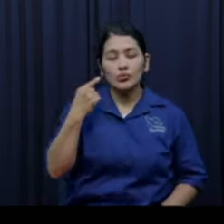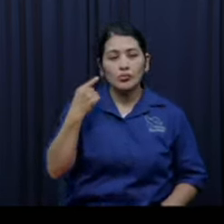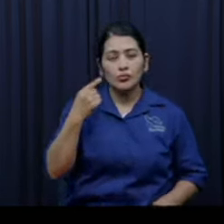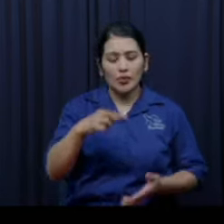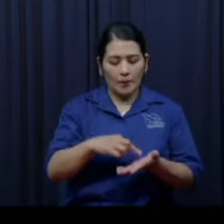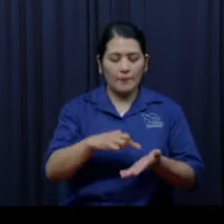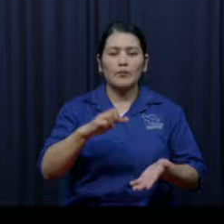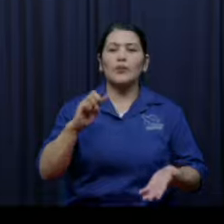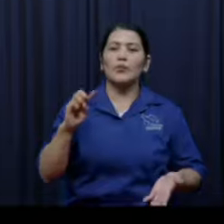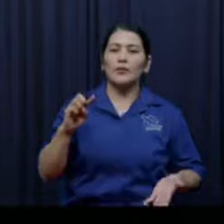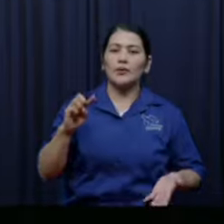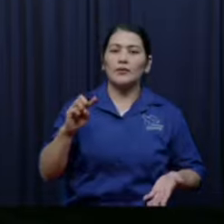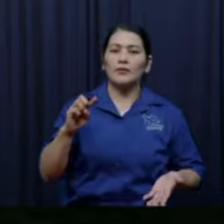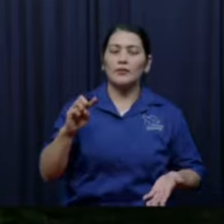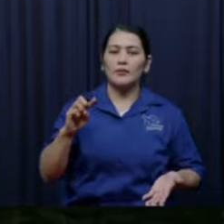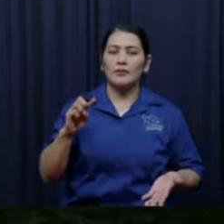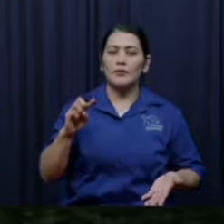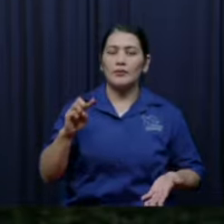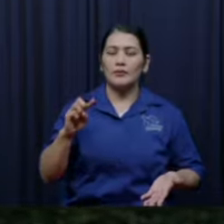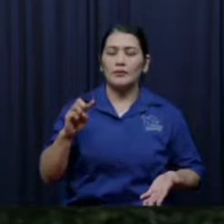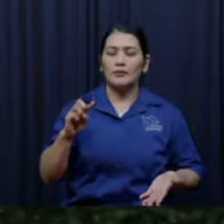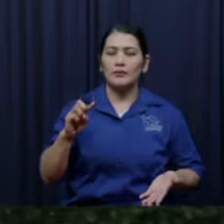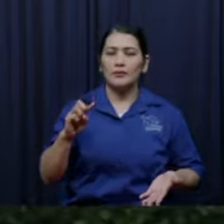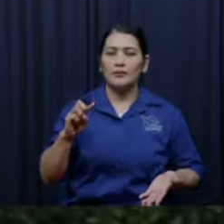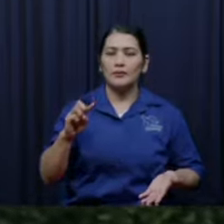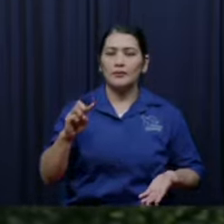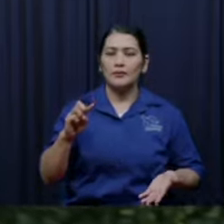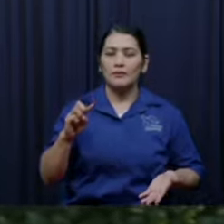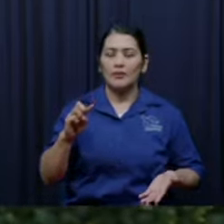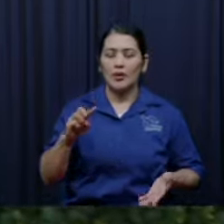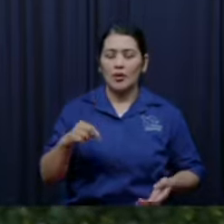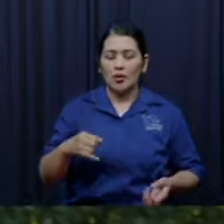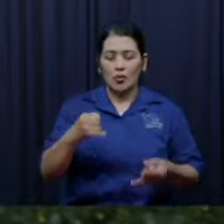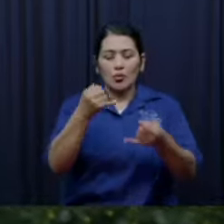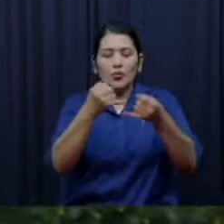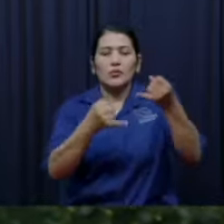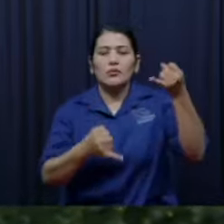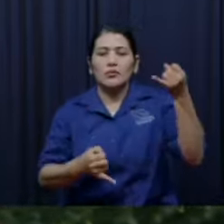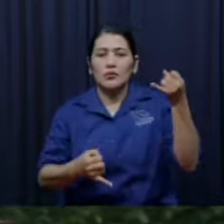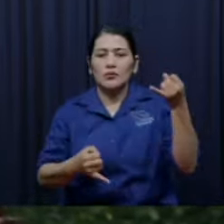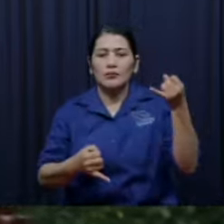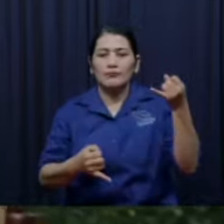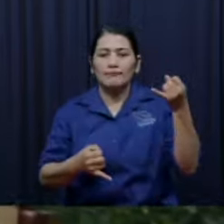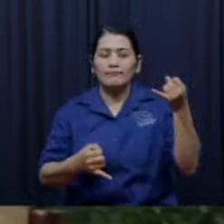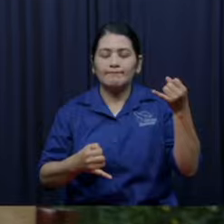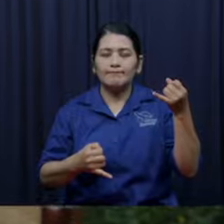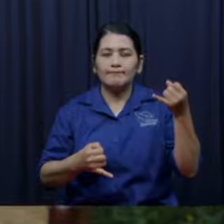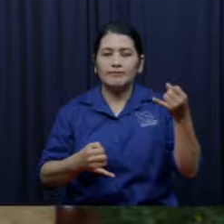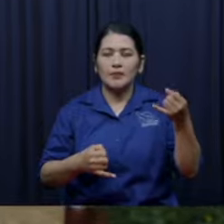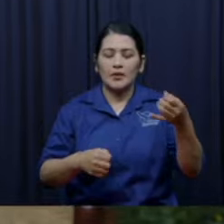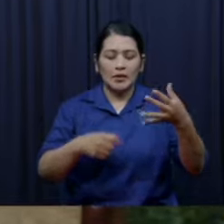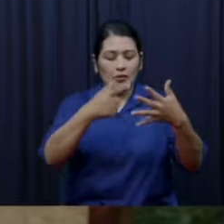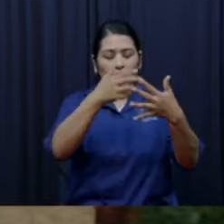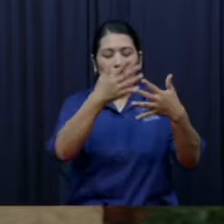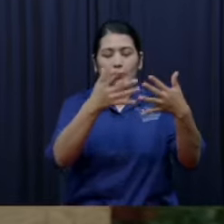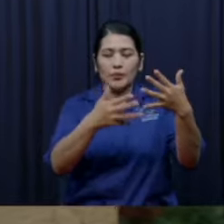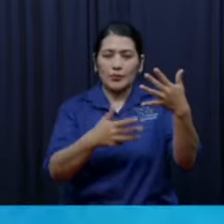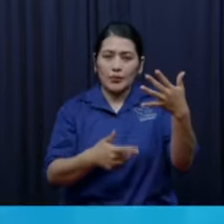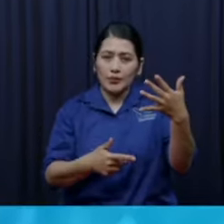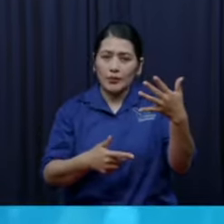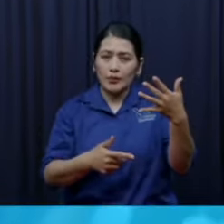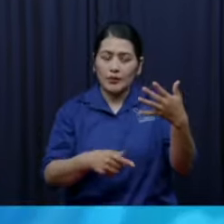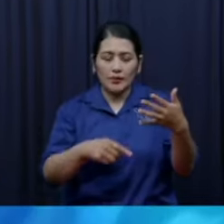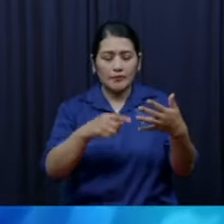era la última ciudad. Cada uno de estos personajes, estas naciones habitaban en el mapa de Israel